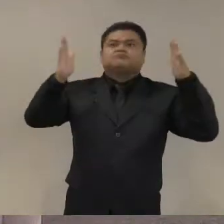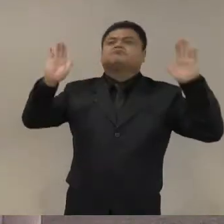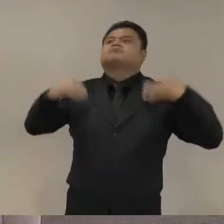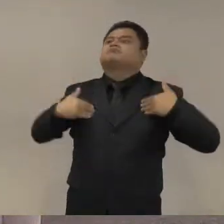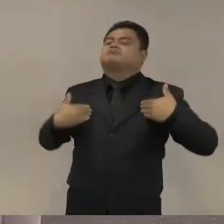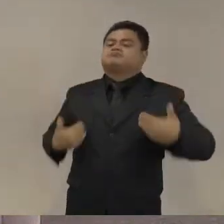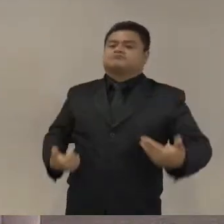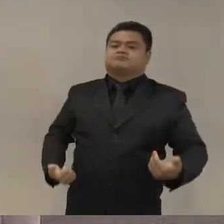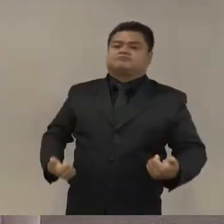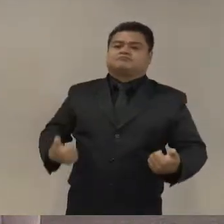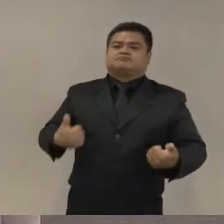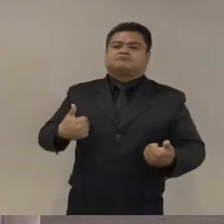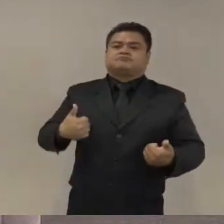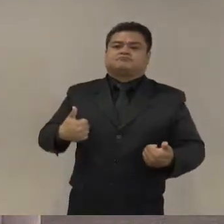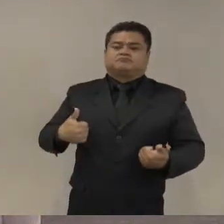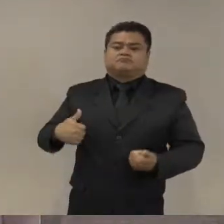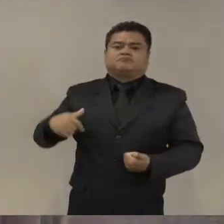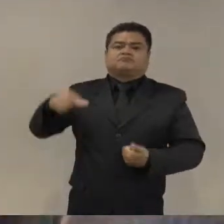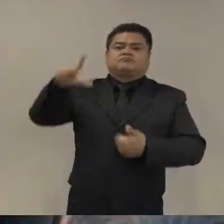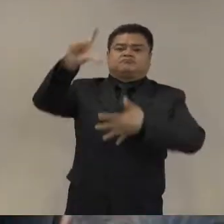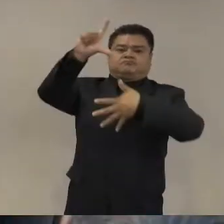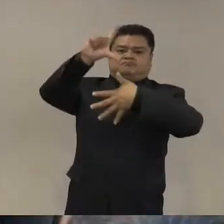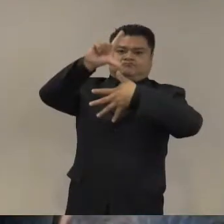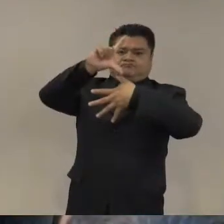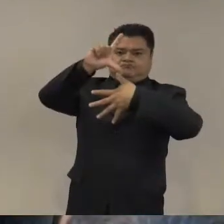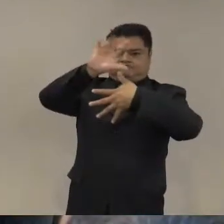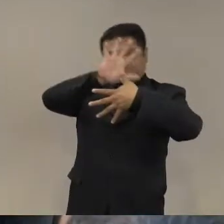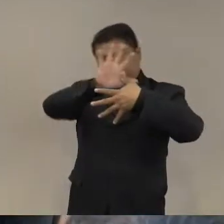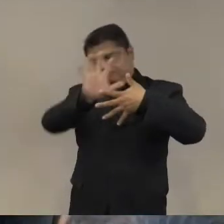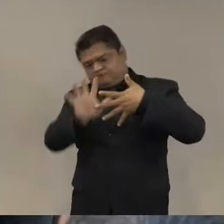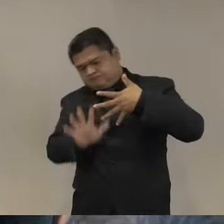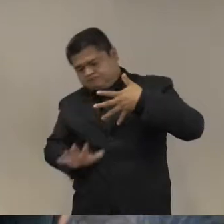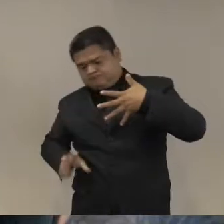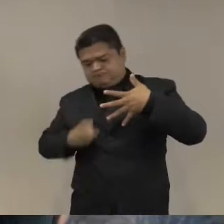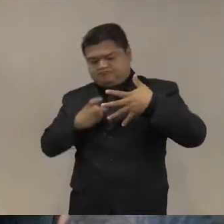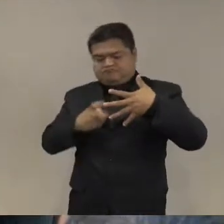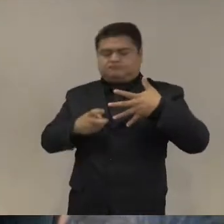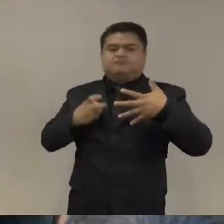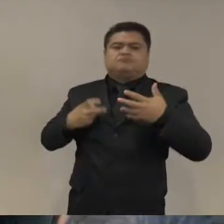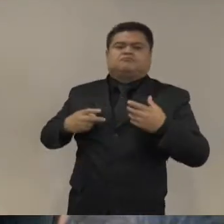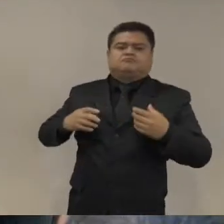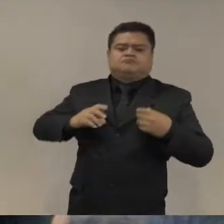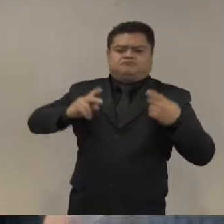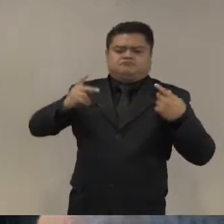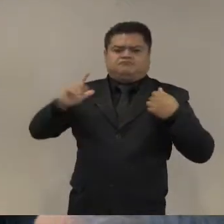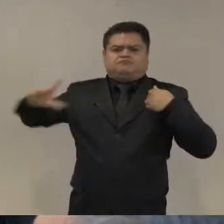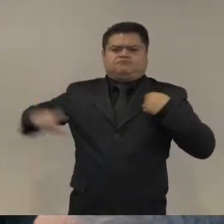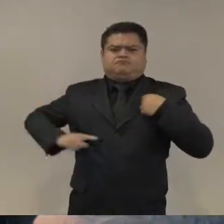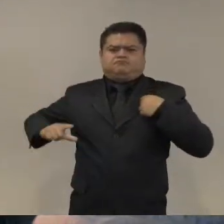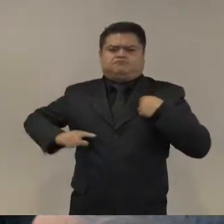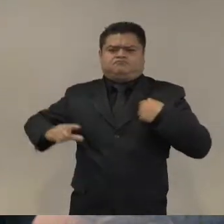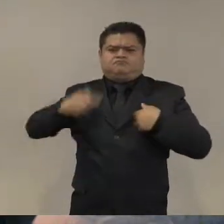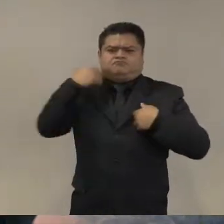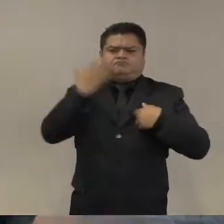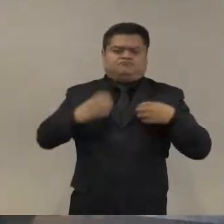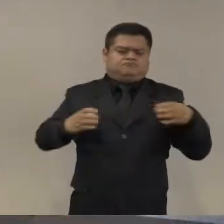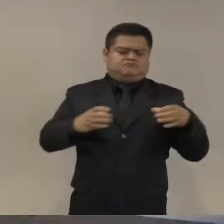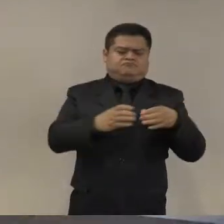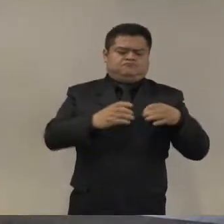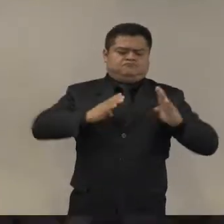que está pasando en militarización en América Latina y también el papel de Estados Unidos en estas políticas de militarización